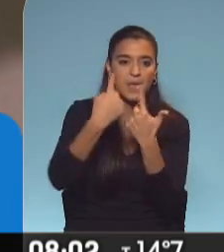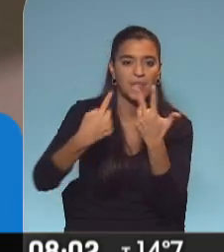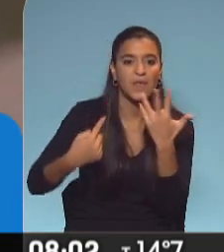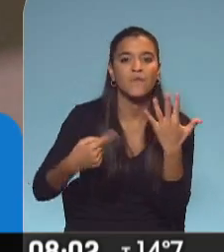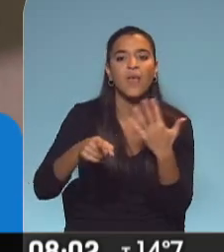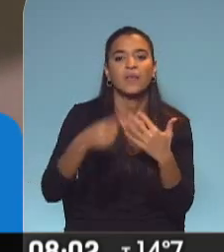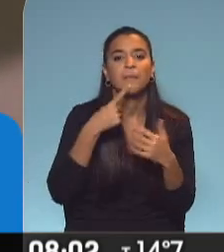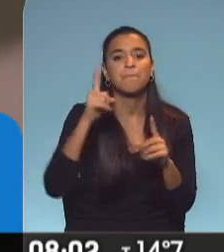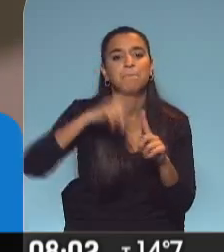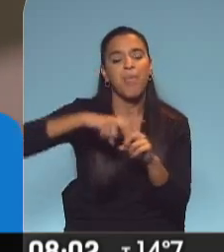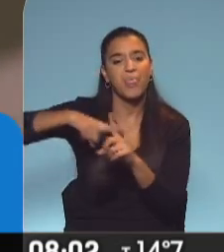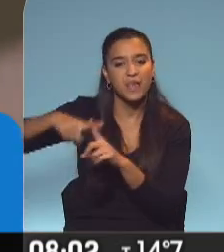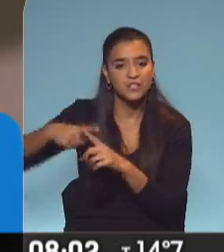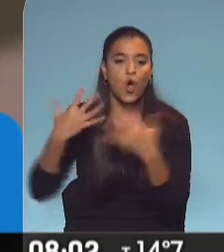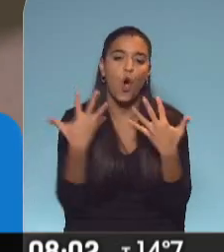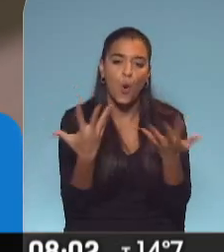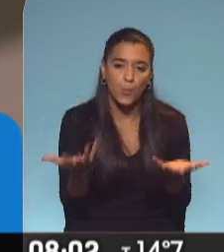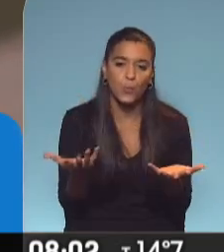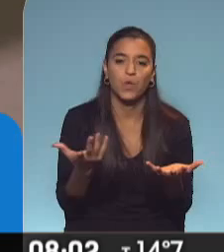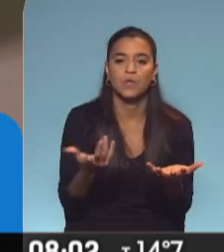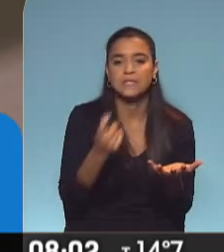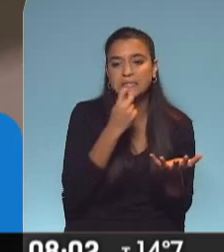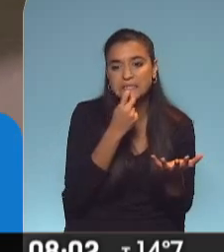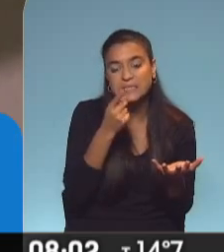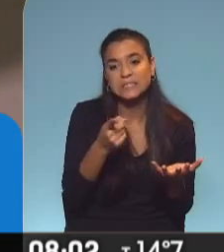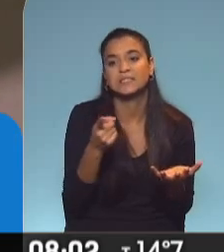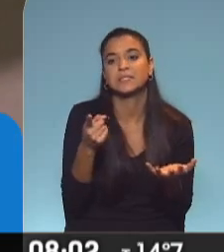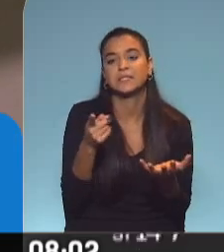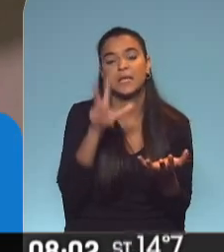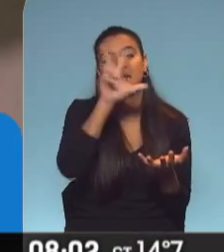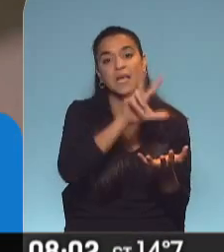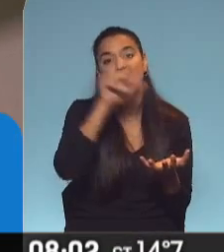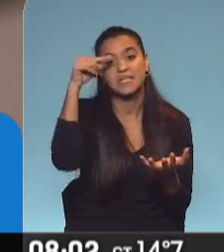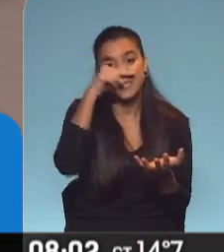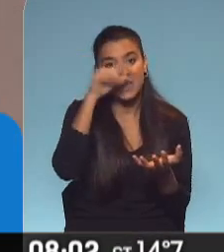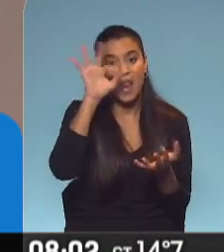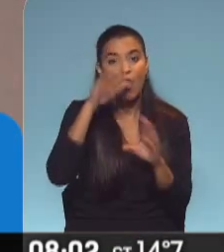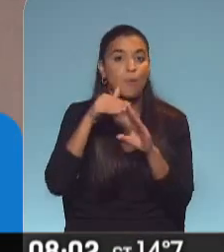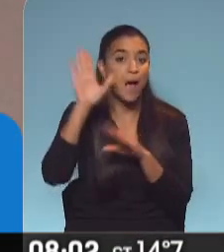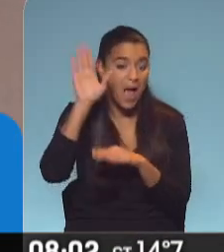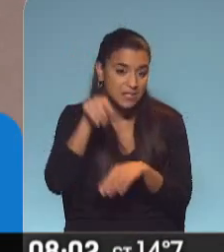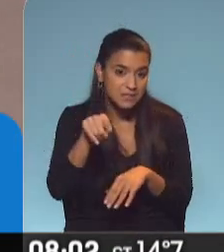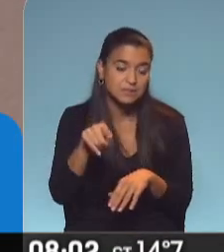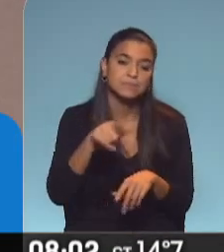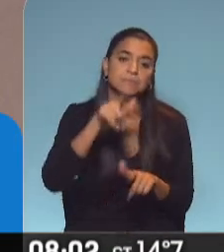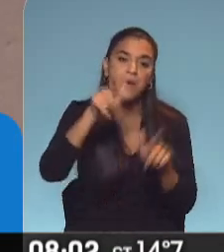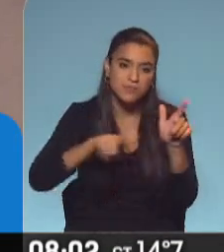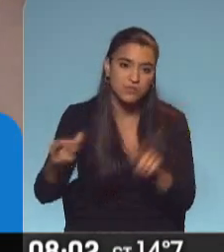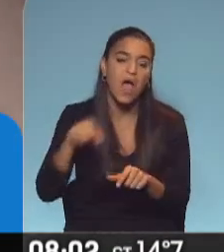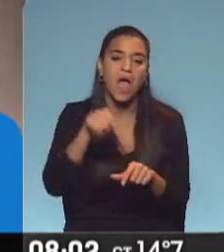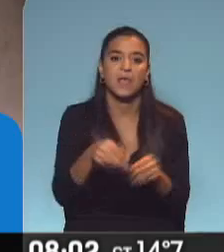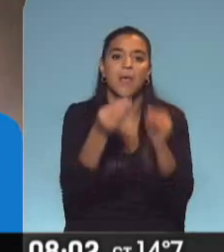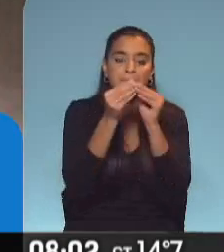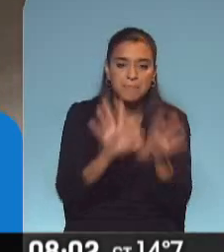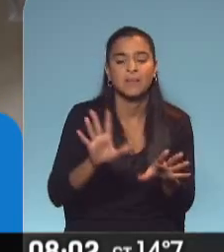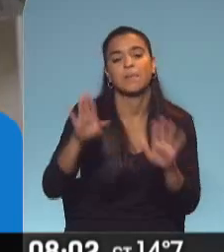mediciones. Obviamente que si da más allá de 37 grados, el pasajero, se activa